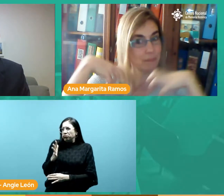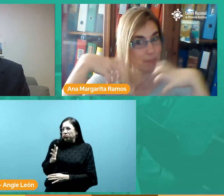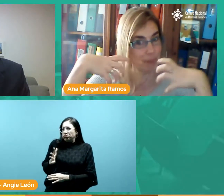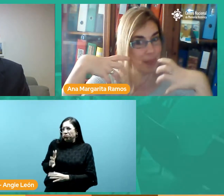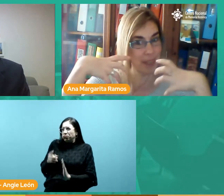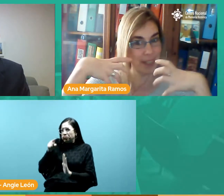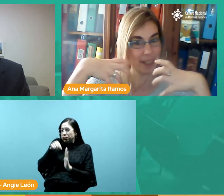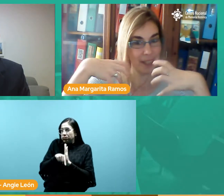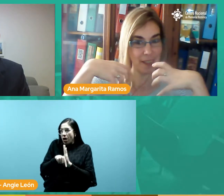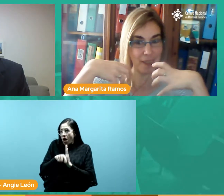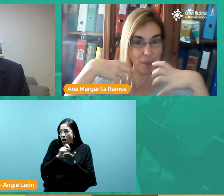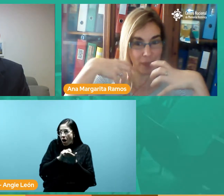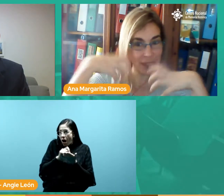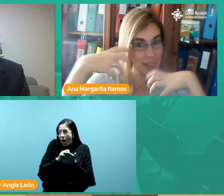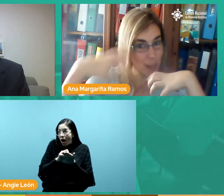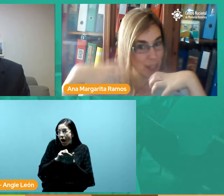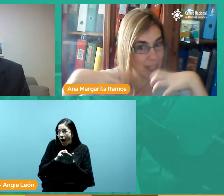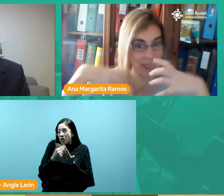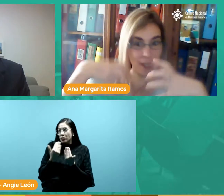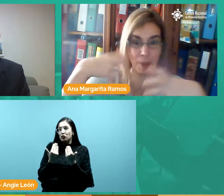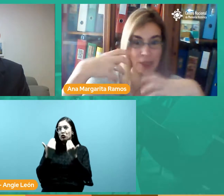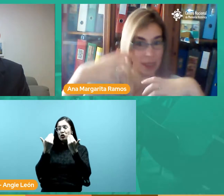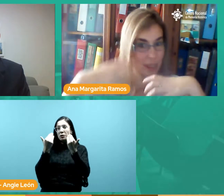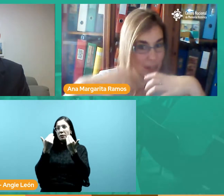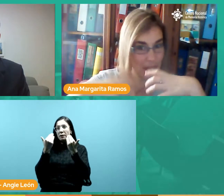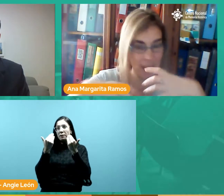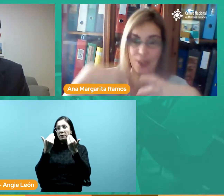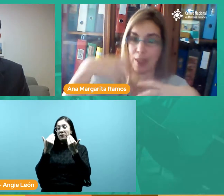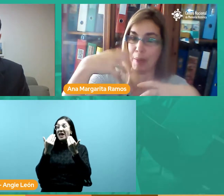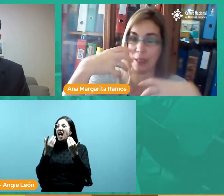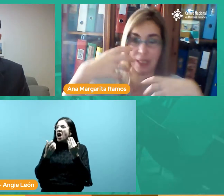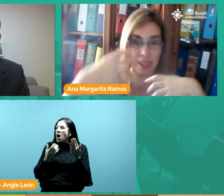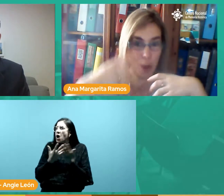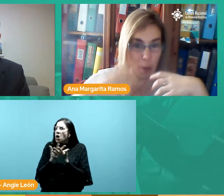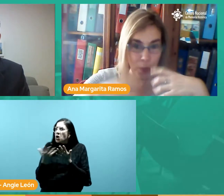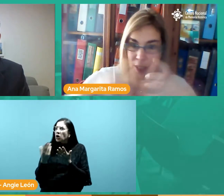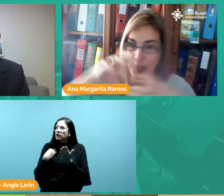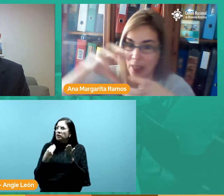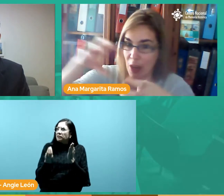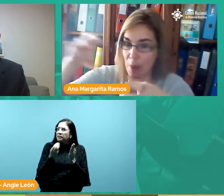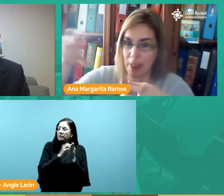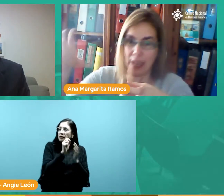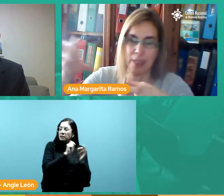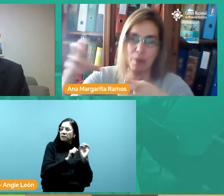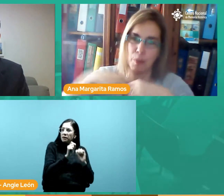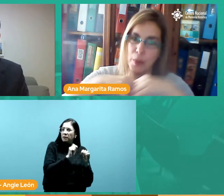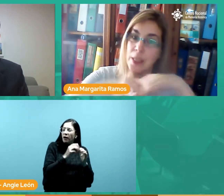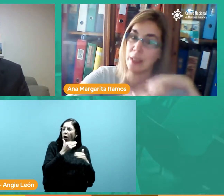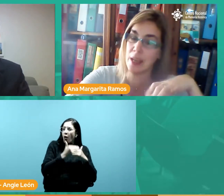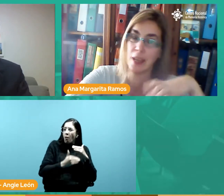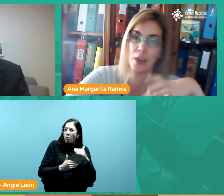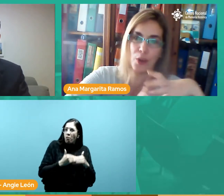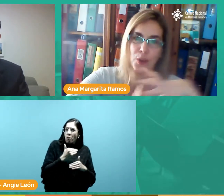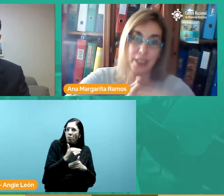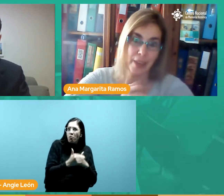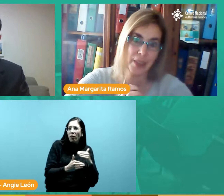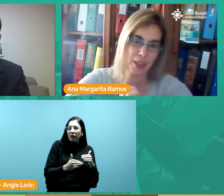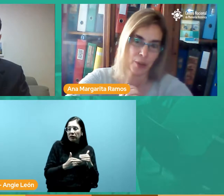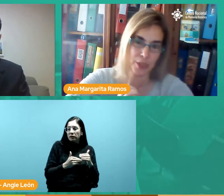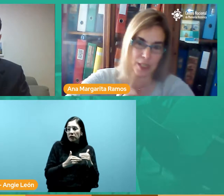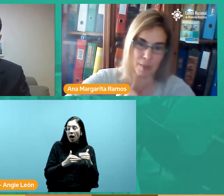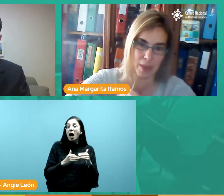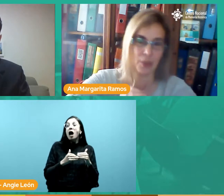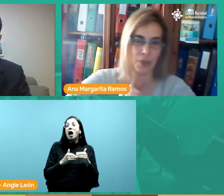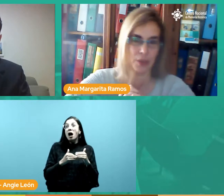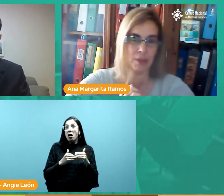pueden a partir de esos detalles a partir de los silencios a partir de los procesos y de los mecanismos se pueden construir grandes